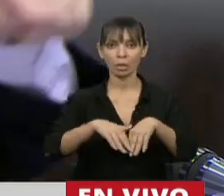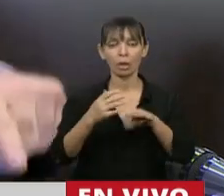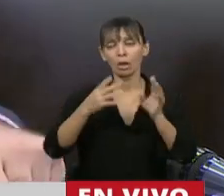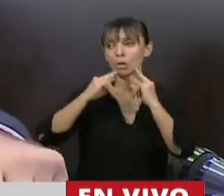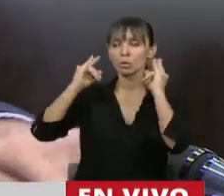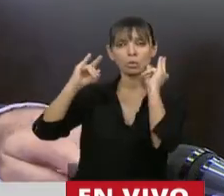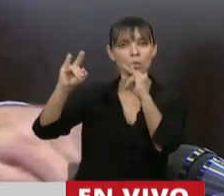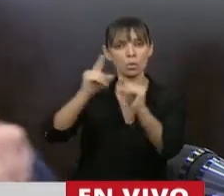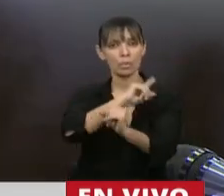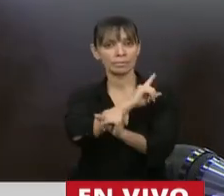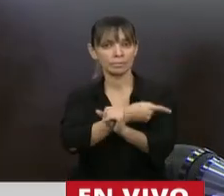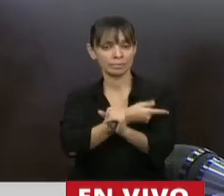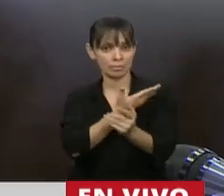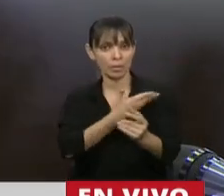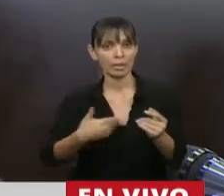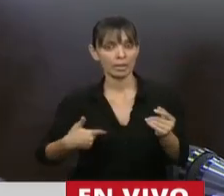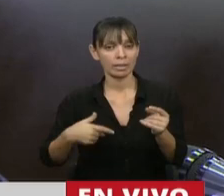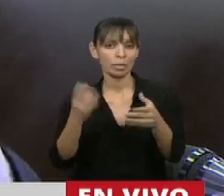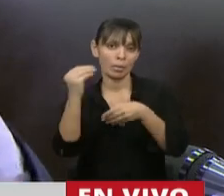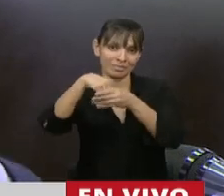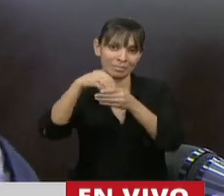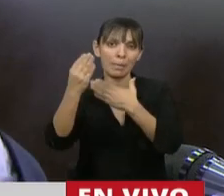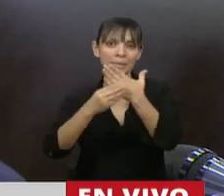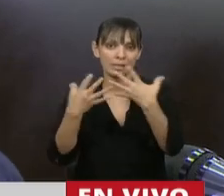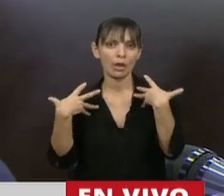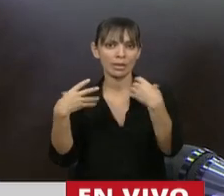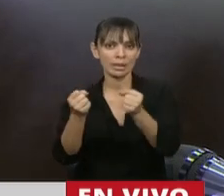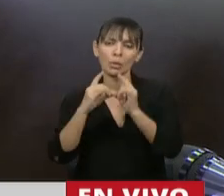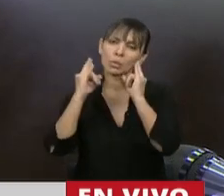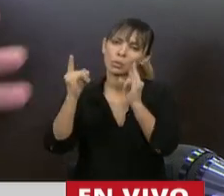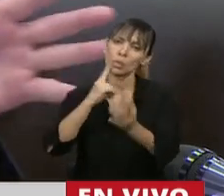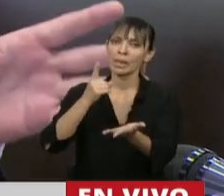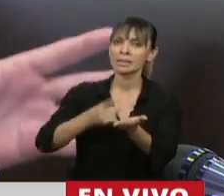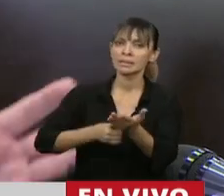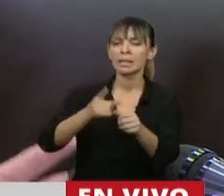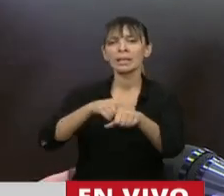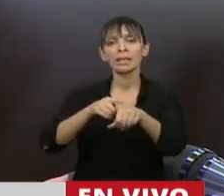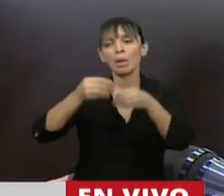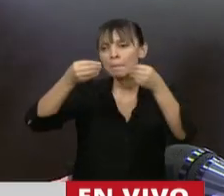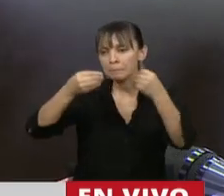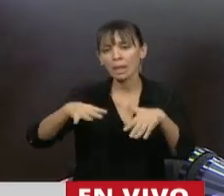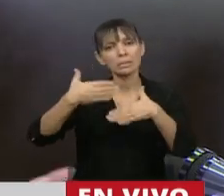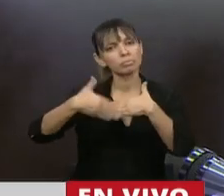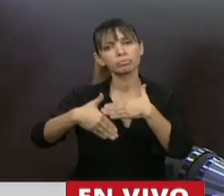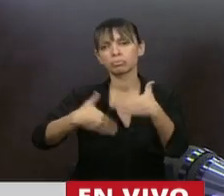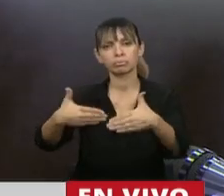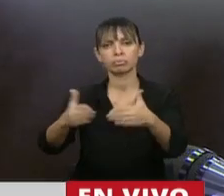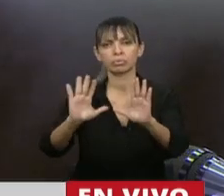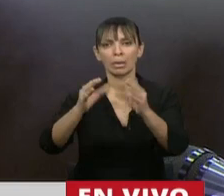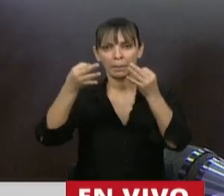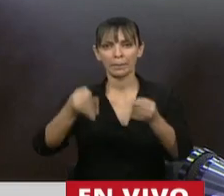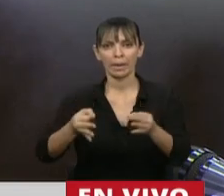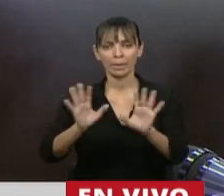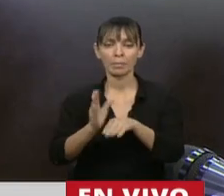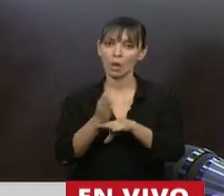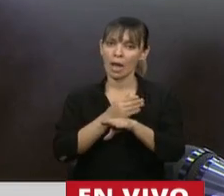Ejecutivo, Ministerio de Salud, que establezca el tiempo que sea necesario para instrumentarlo de manera total. Es necesario